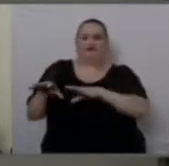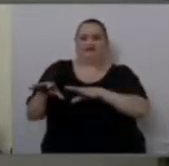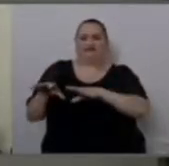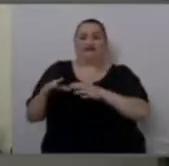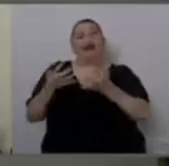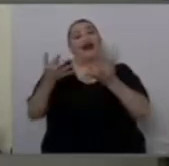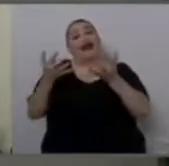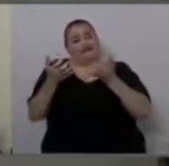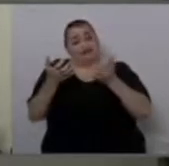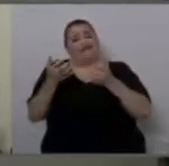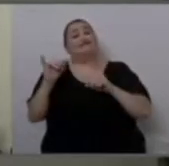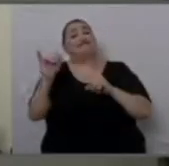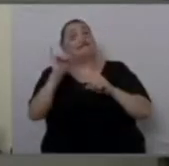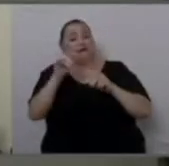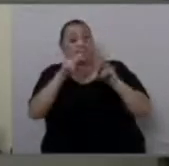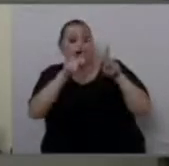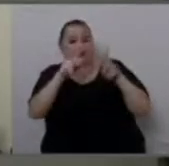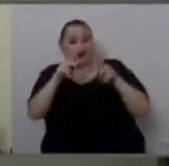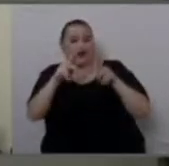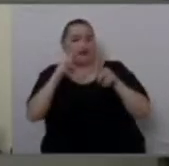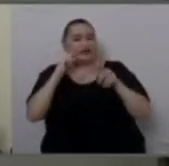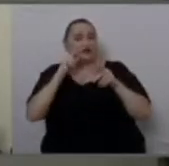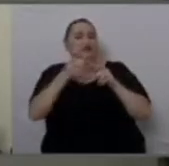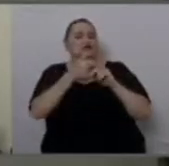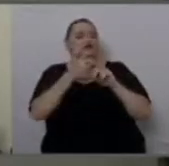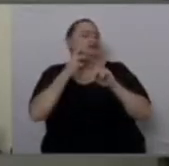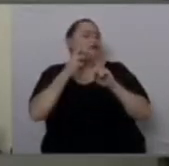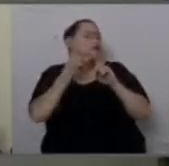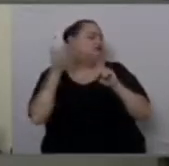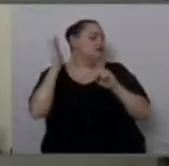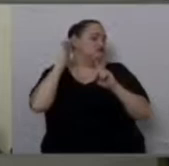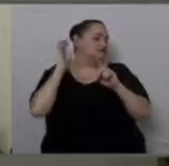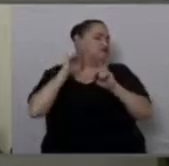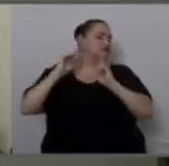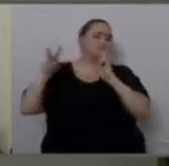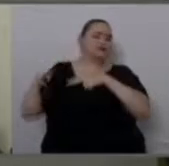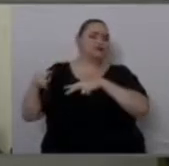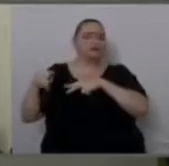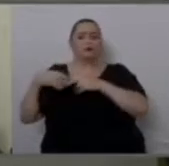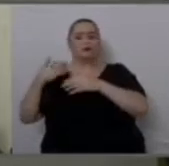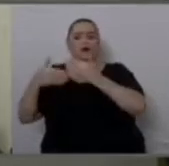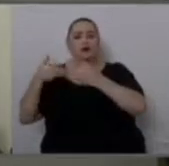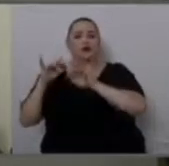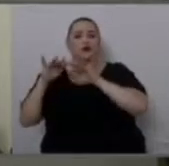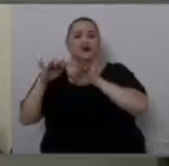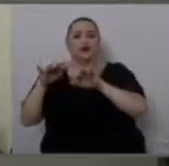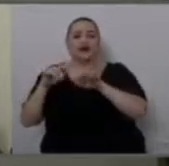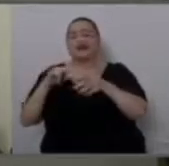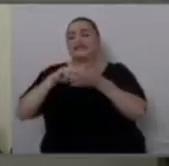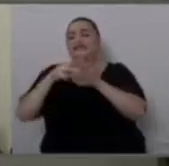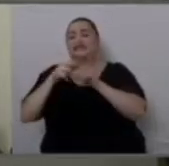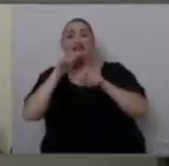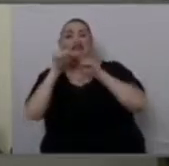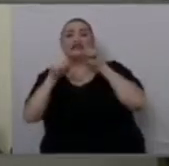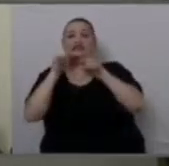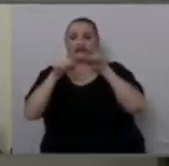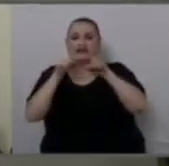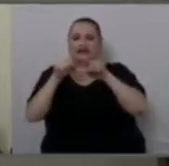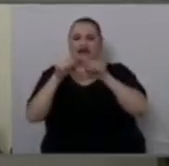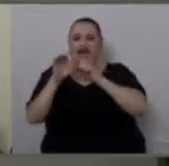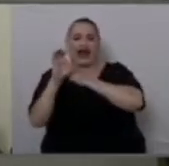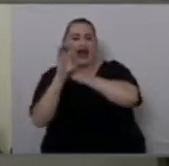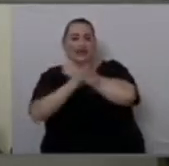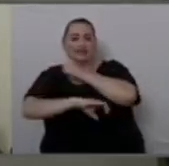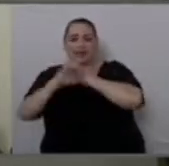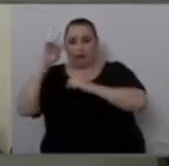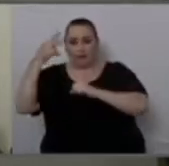quienes quieren que crean que dándole la espalda al proceso electoral están siendo muy críticos y que con ello castigan a los